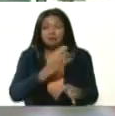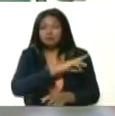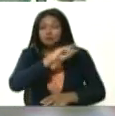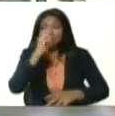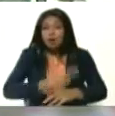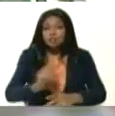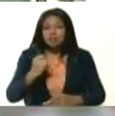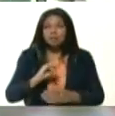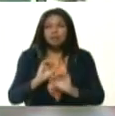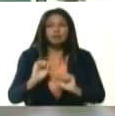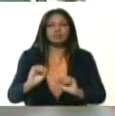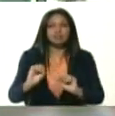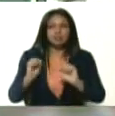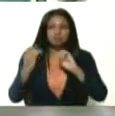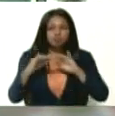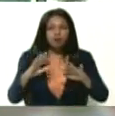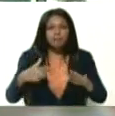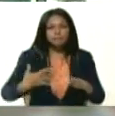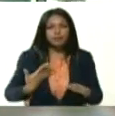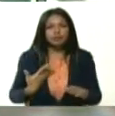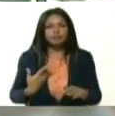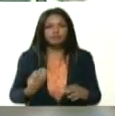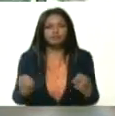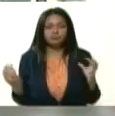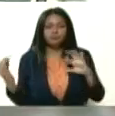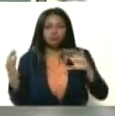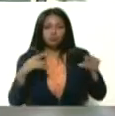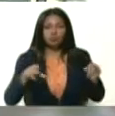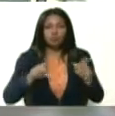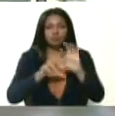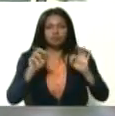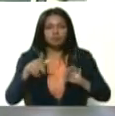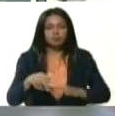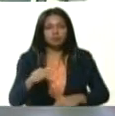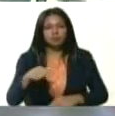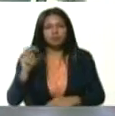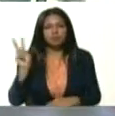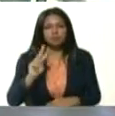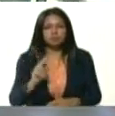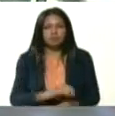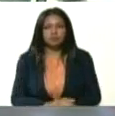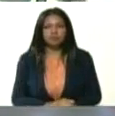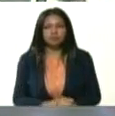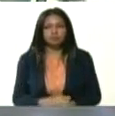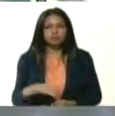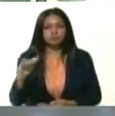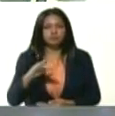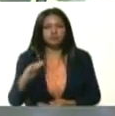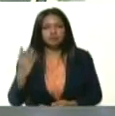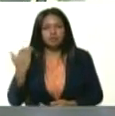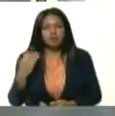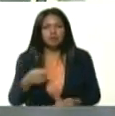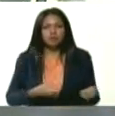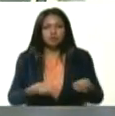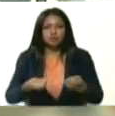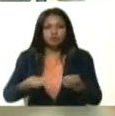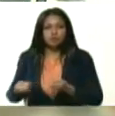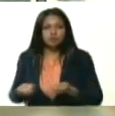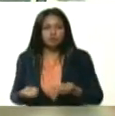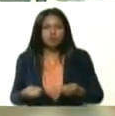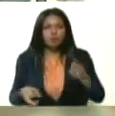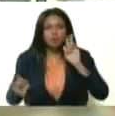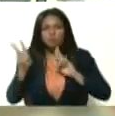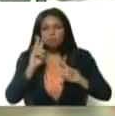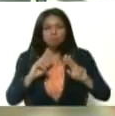que se pueda dar una posibilidad de rebrote del COVID en Venezuela. Y donde hacemos el control sanitario y